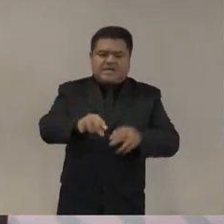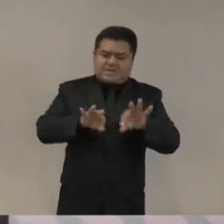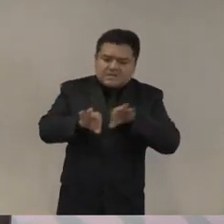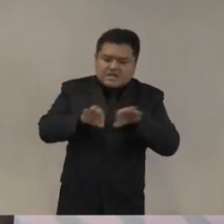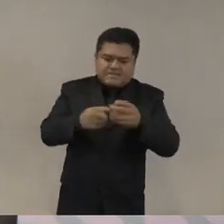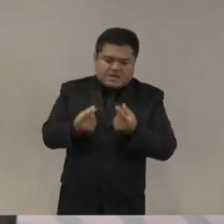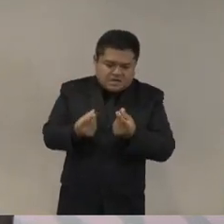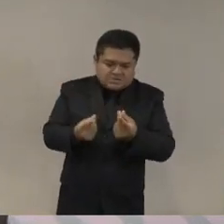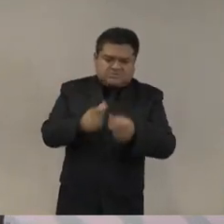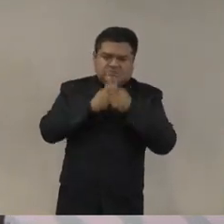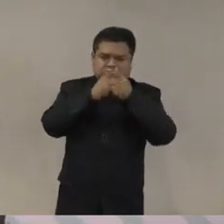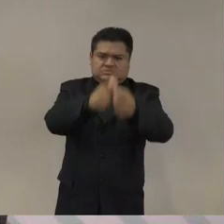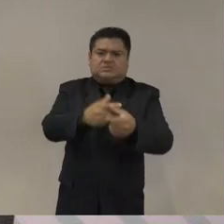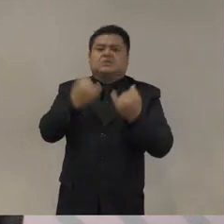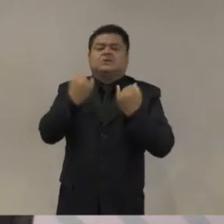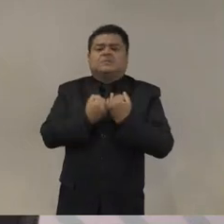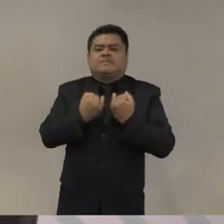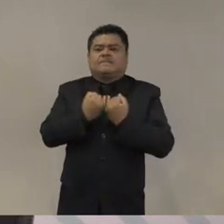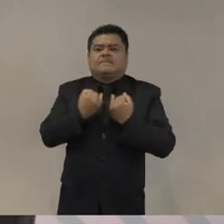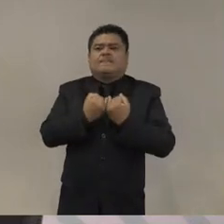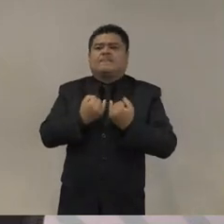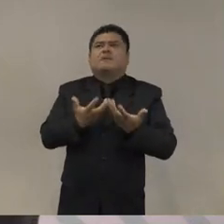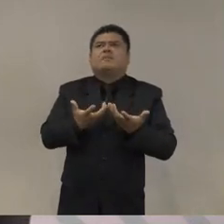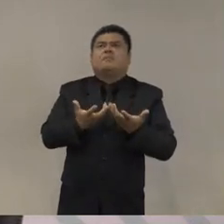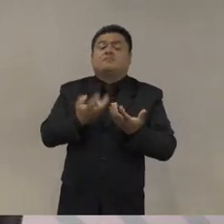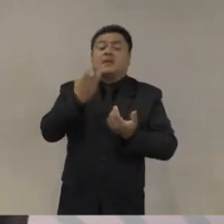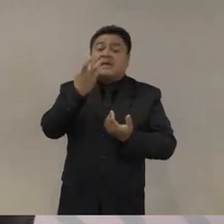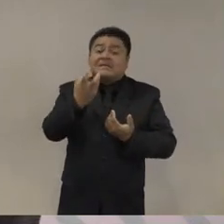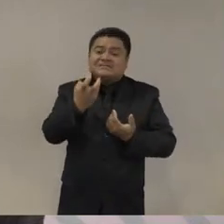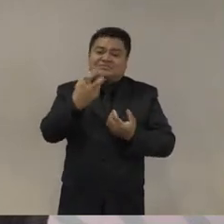dependencia en figuras como puede ser la guardia nacional